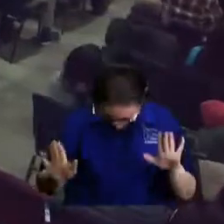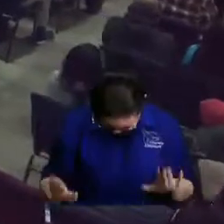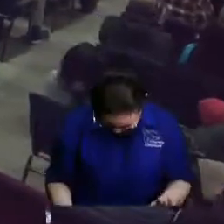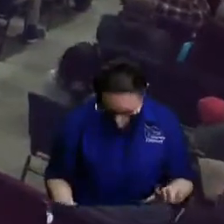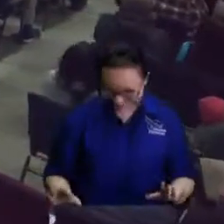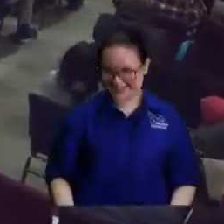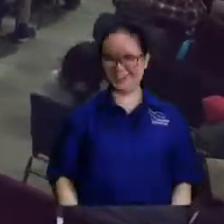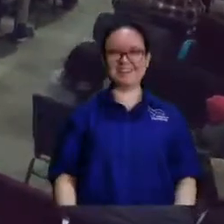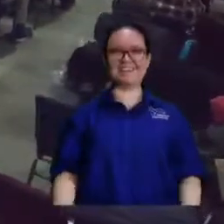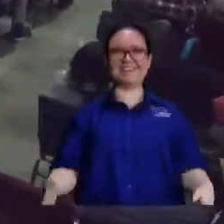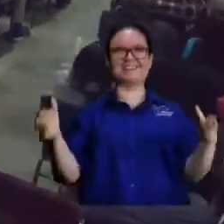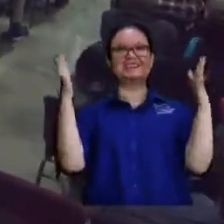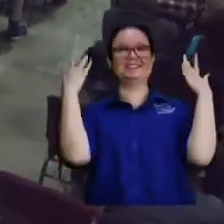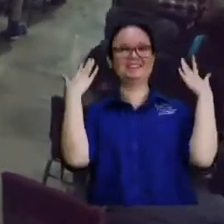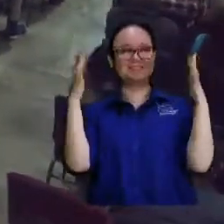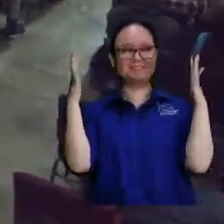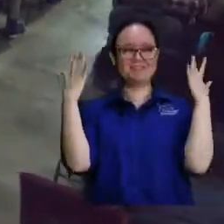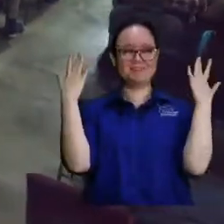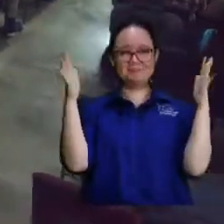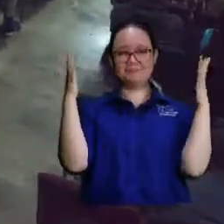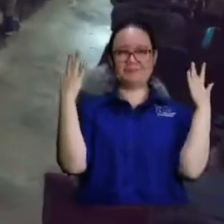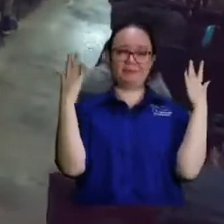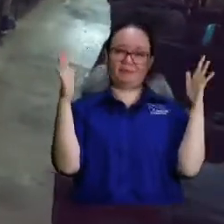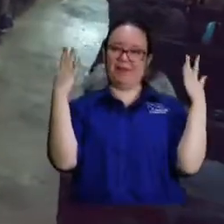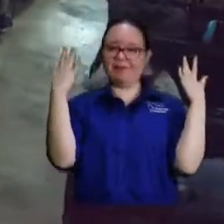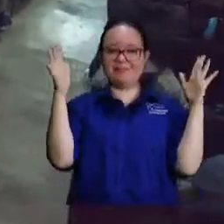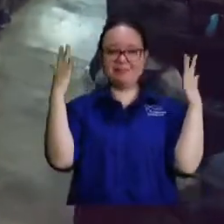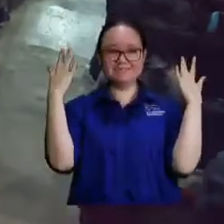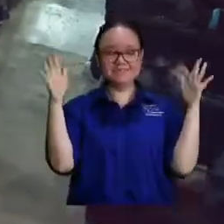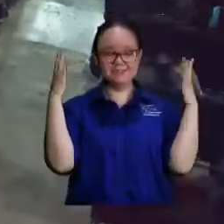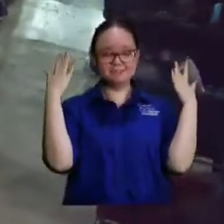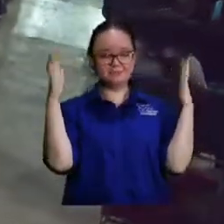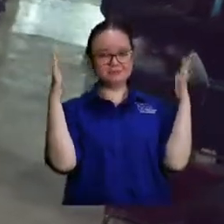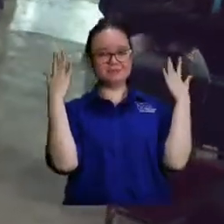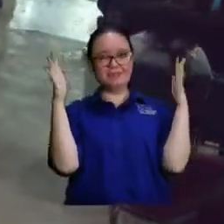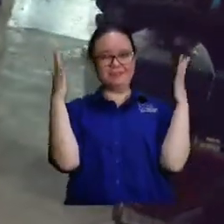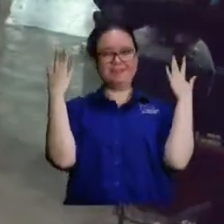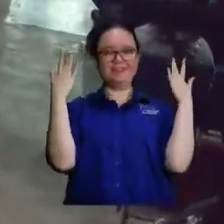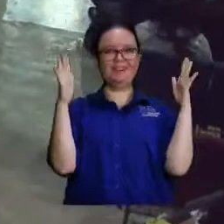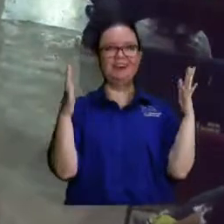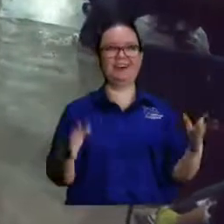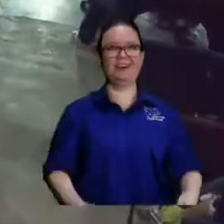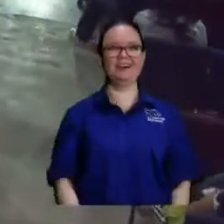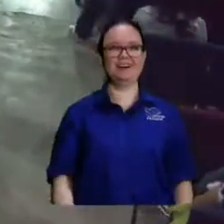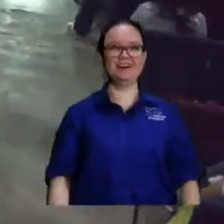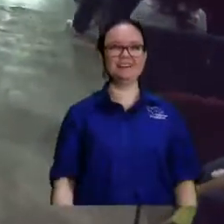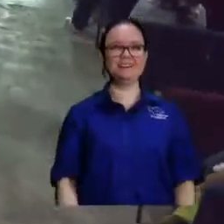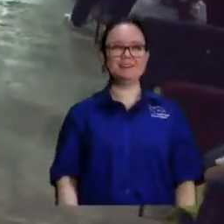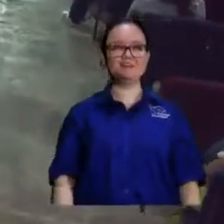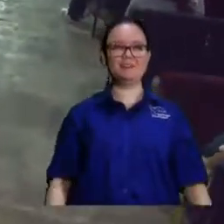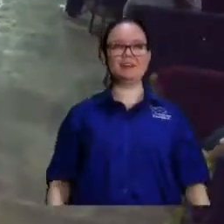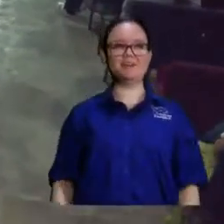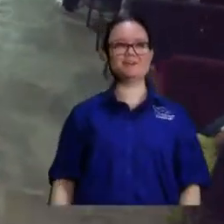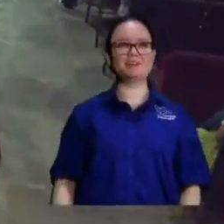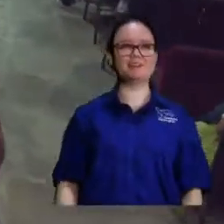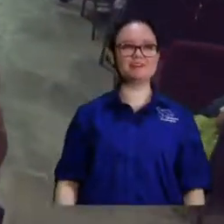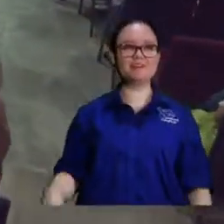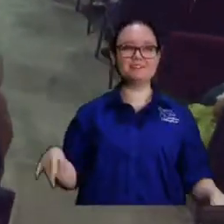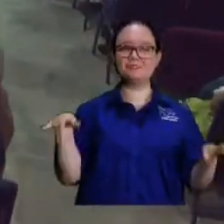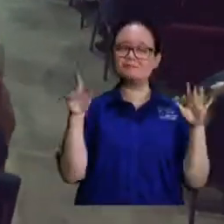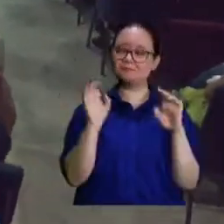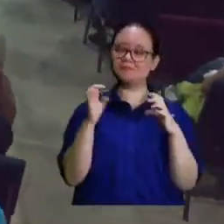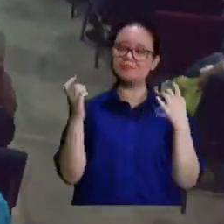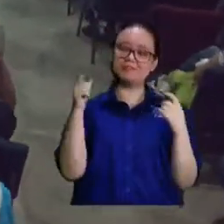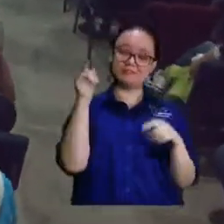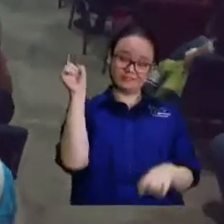purificamos purificamos purificamos purificamos purificamos purificamos purificamos ¿quieres conversar de eso? está bien conversémoslo pero purifiquemos